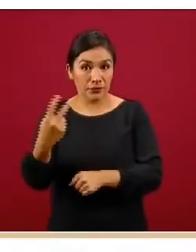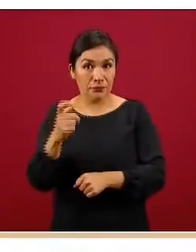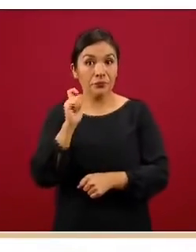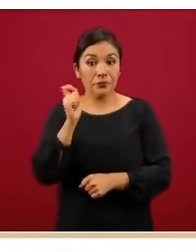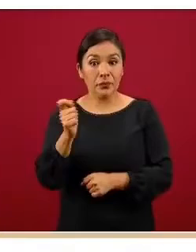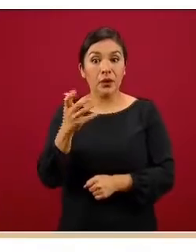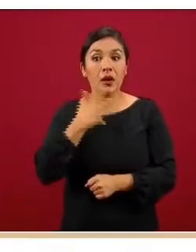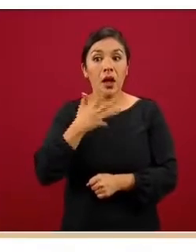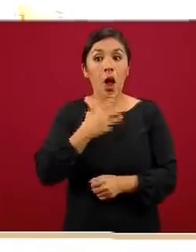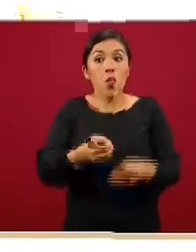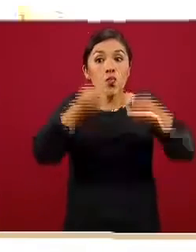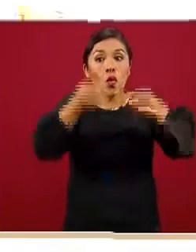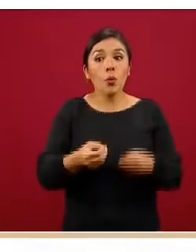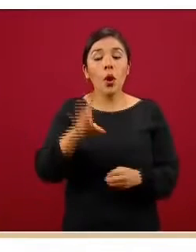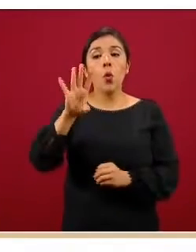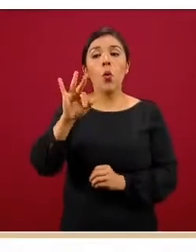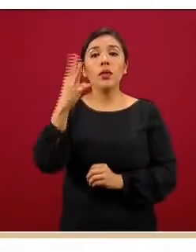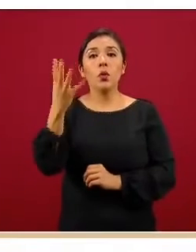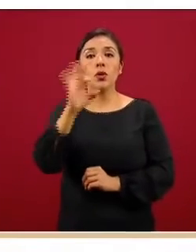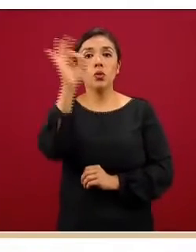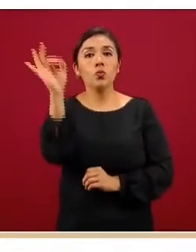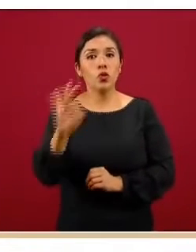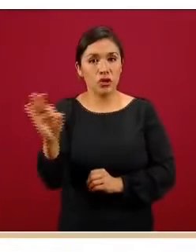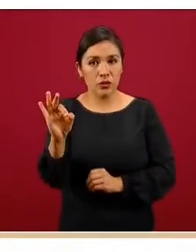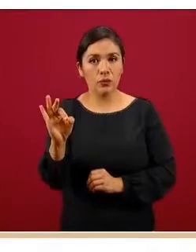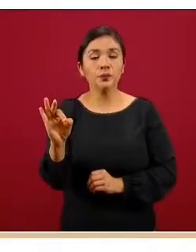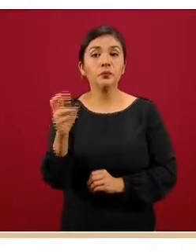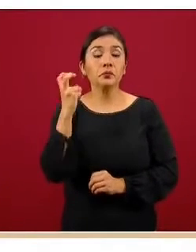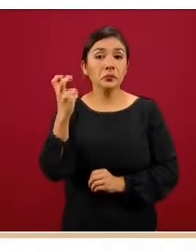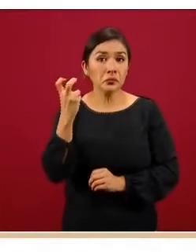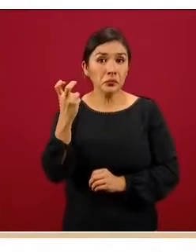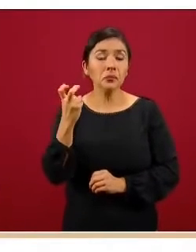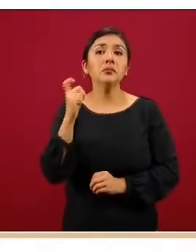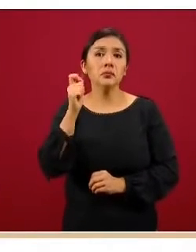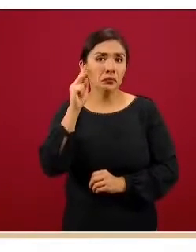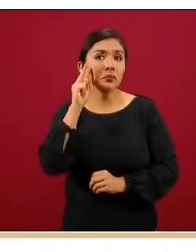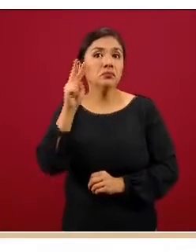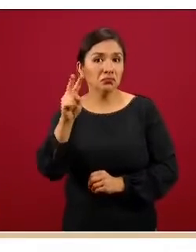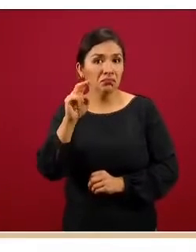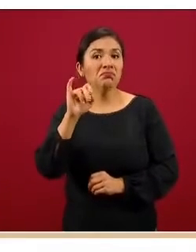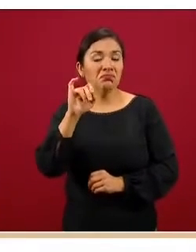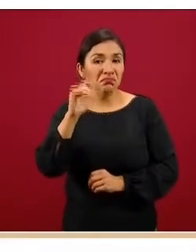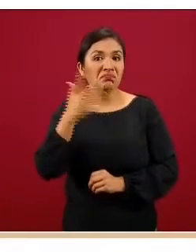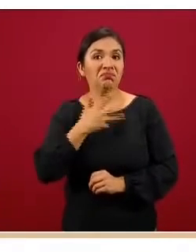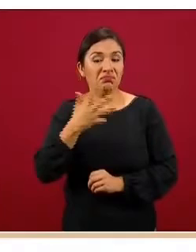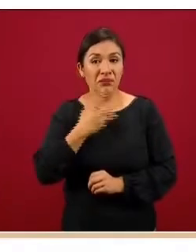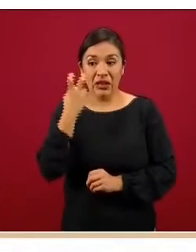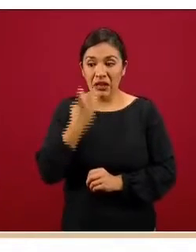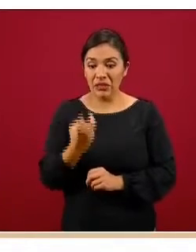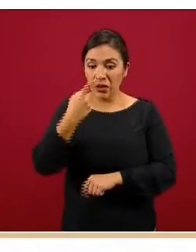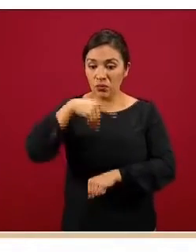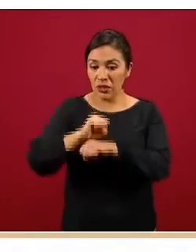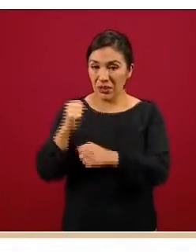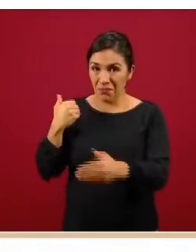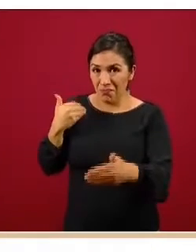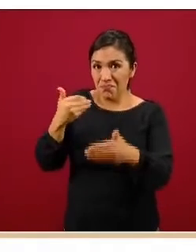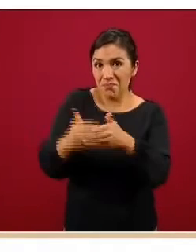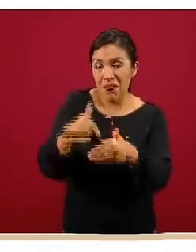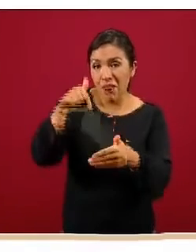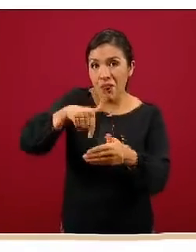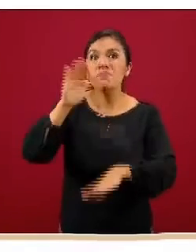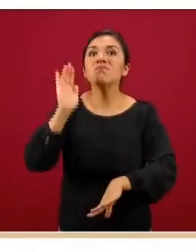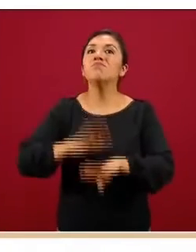era del 44%, una ocupación que vimos que sí para esta semana que estamos terminando se